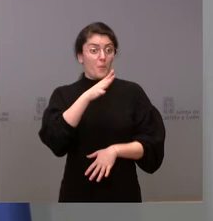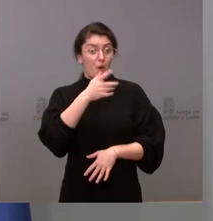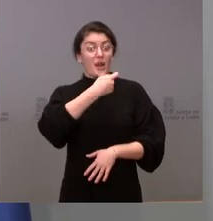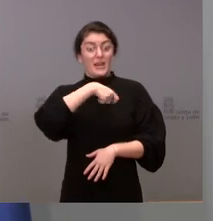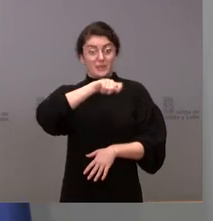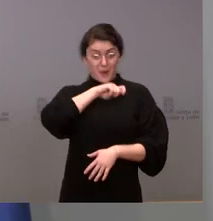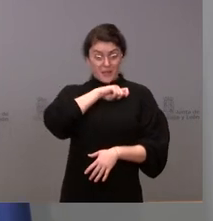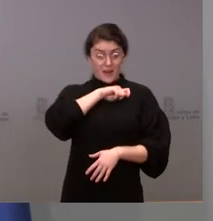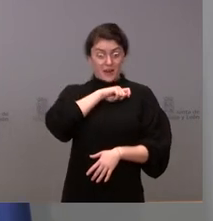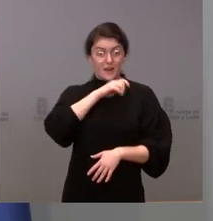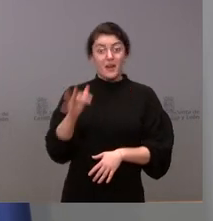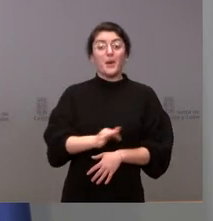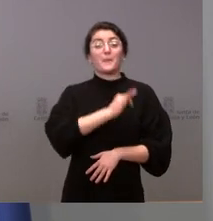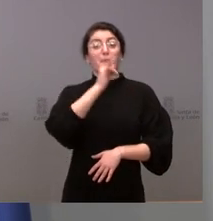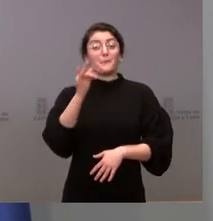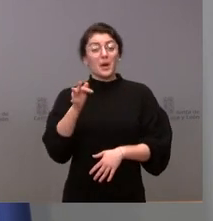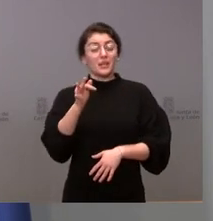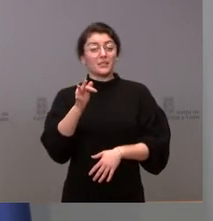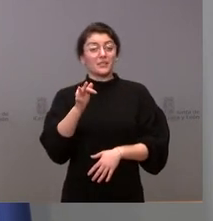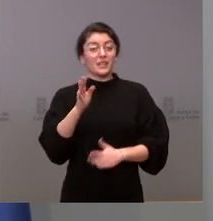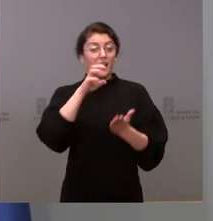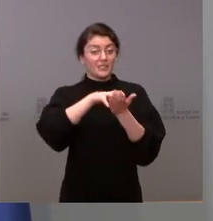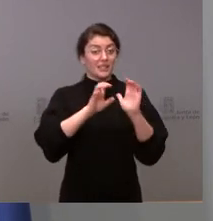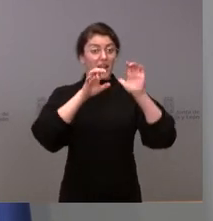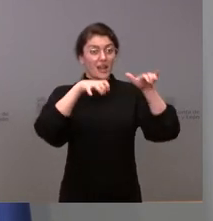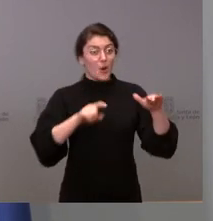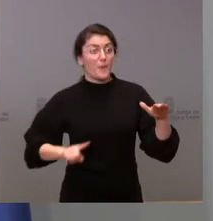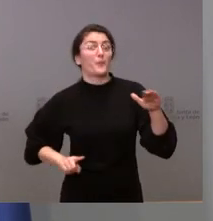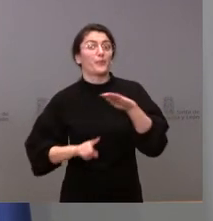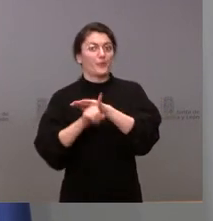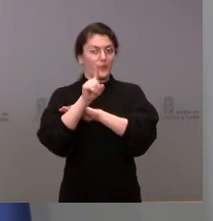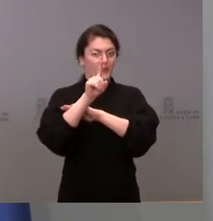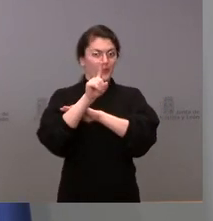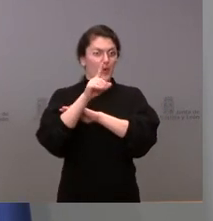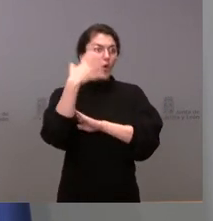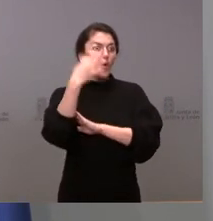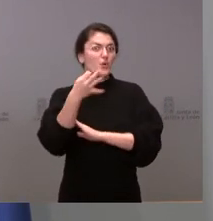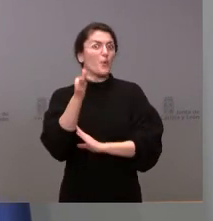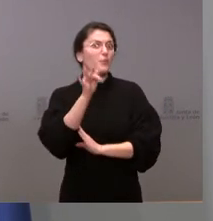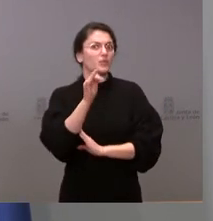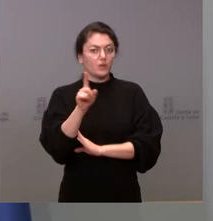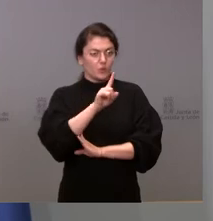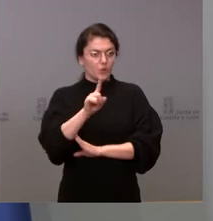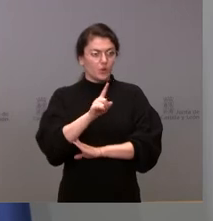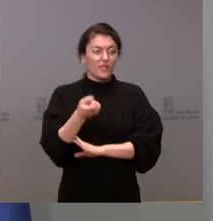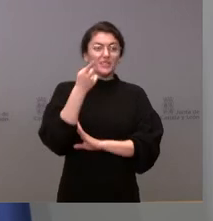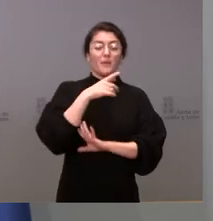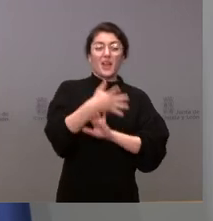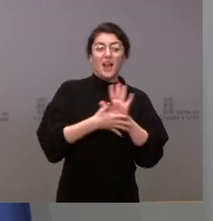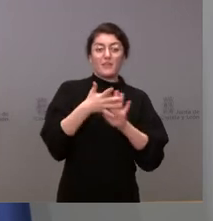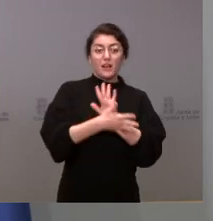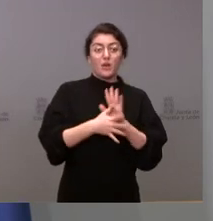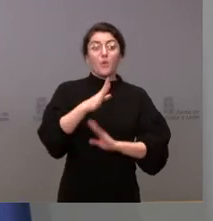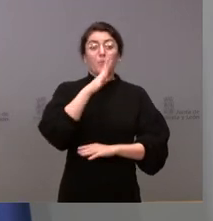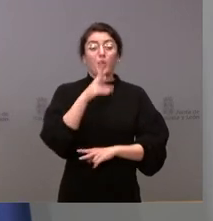están creciendo después de una recesión que hemos sufrido sino también hablar de otros aspectos que es por ejemplo el impacto de la inflación,